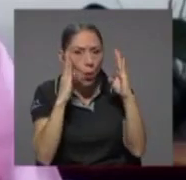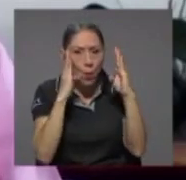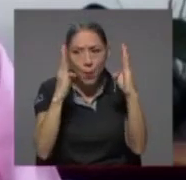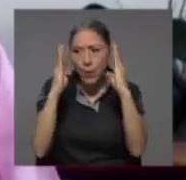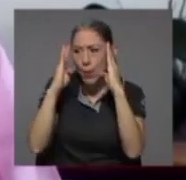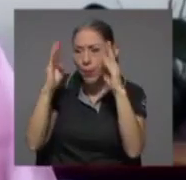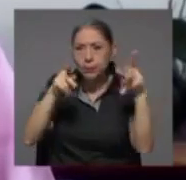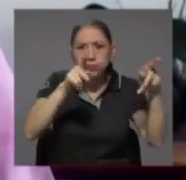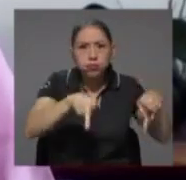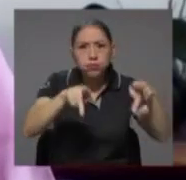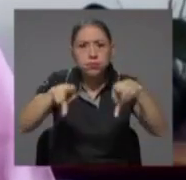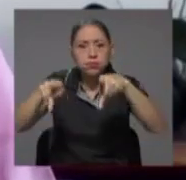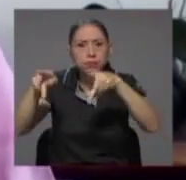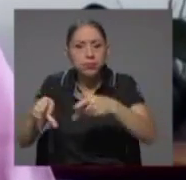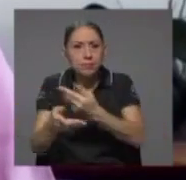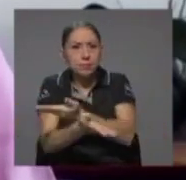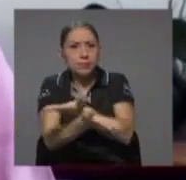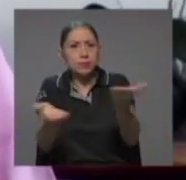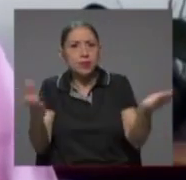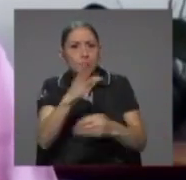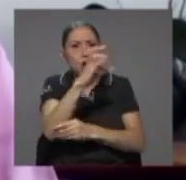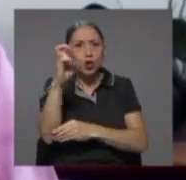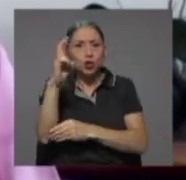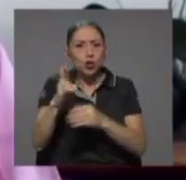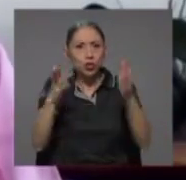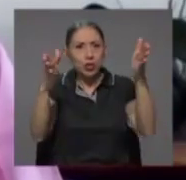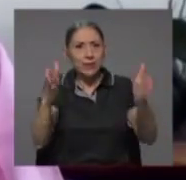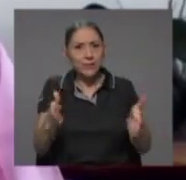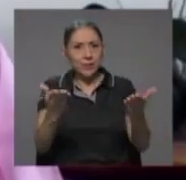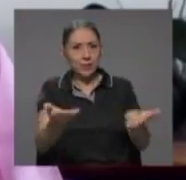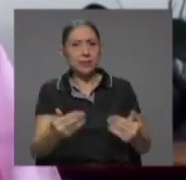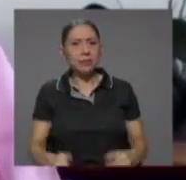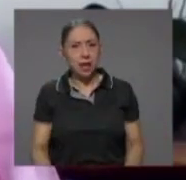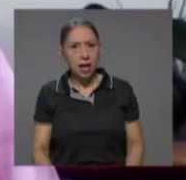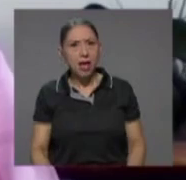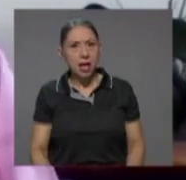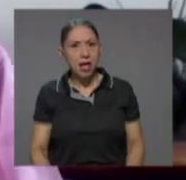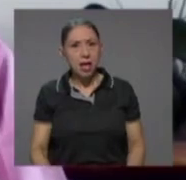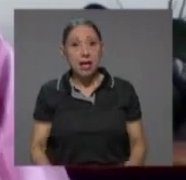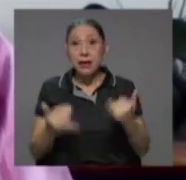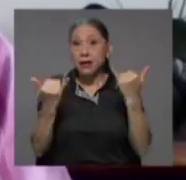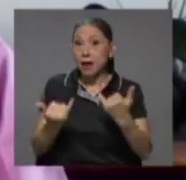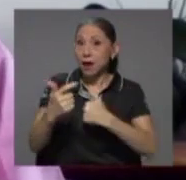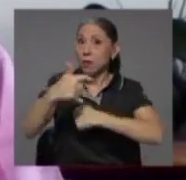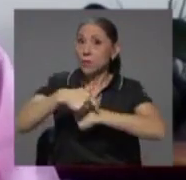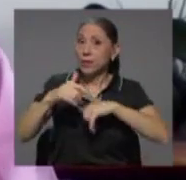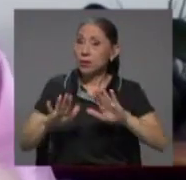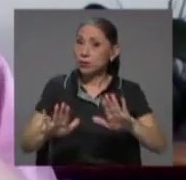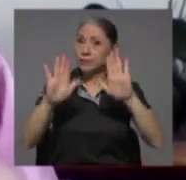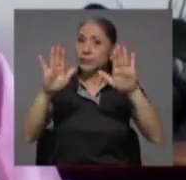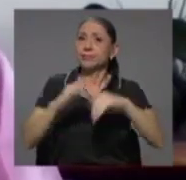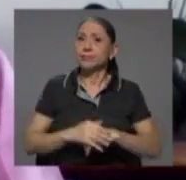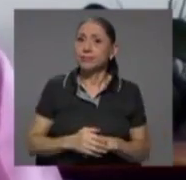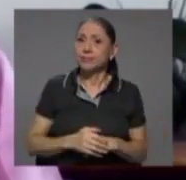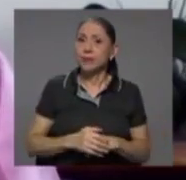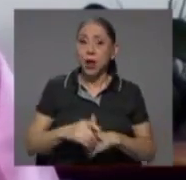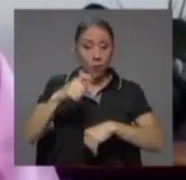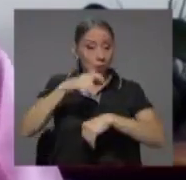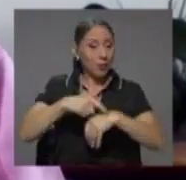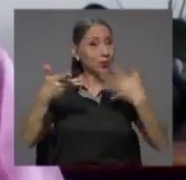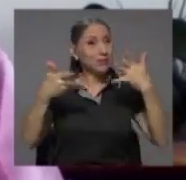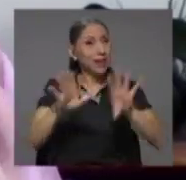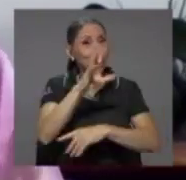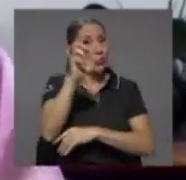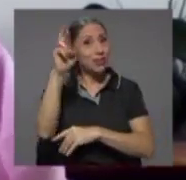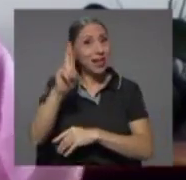por los los costarricenses que estamos en un momento extraordinario en el momento que ya Costa Rica forma